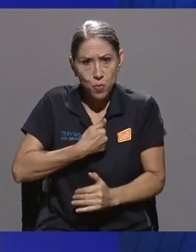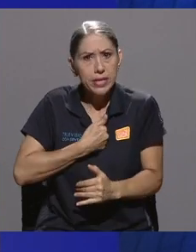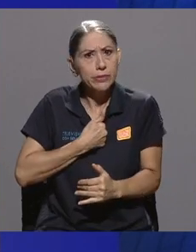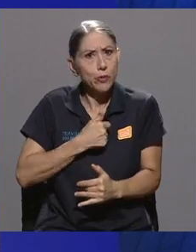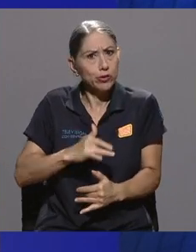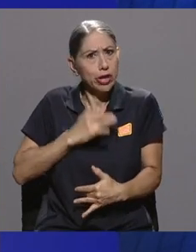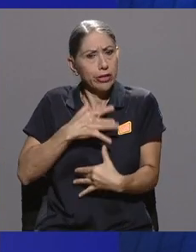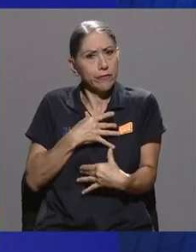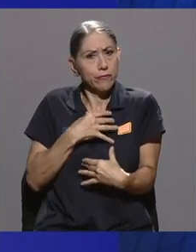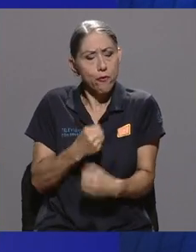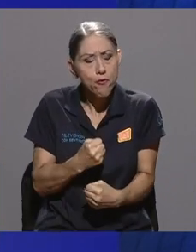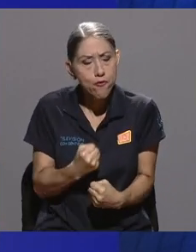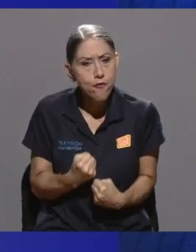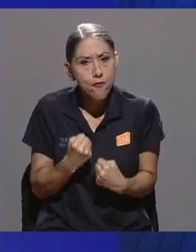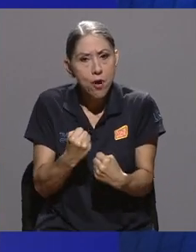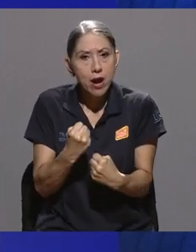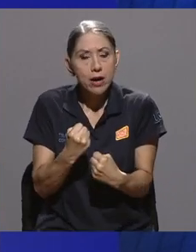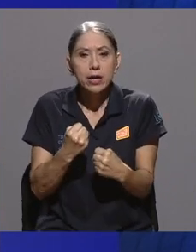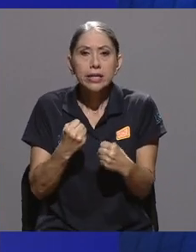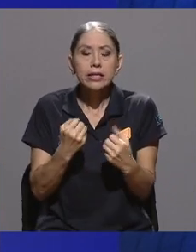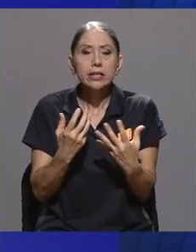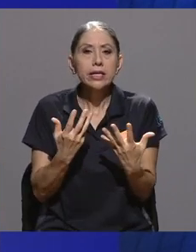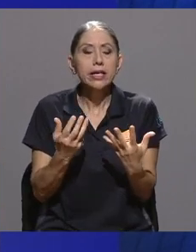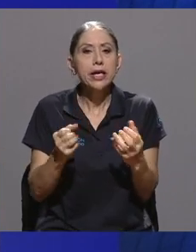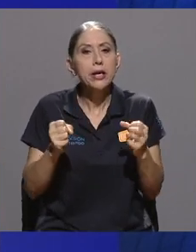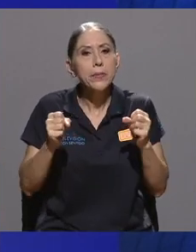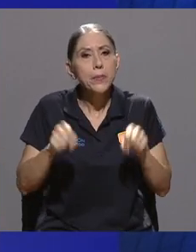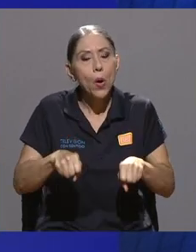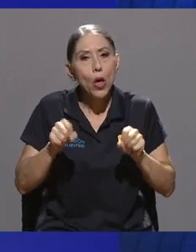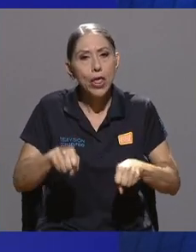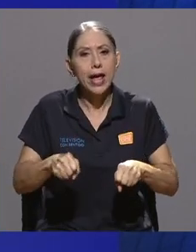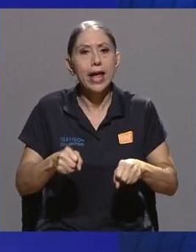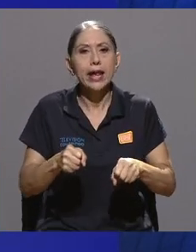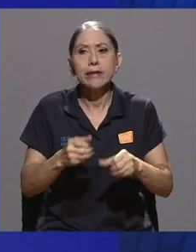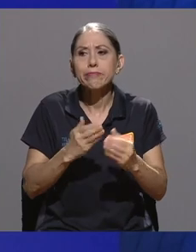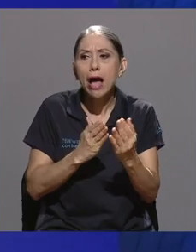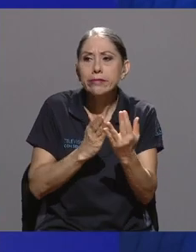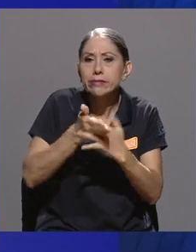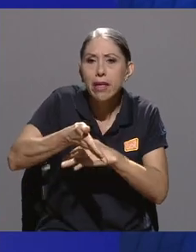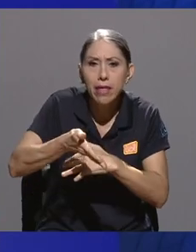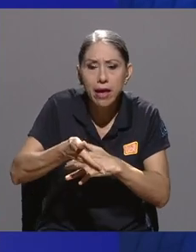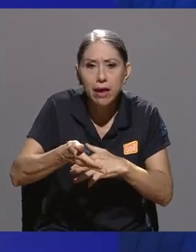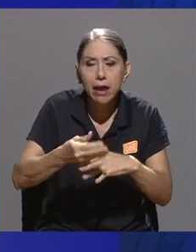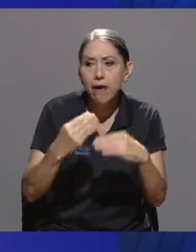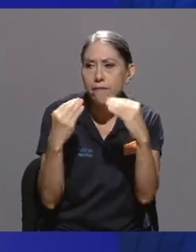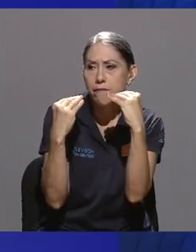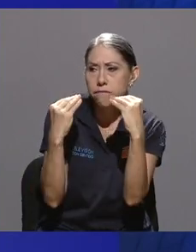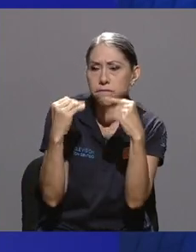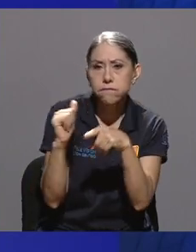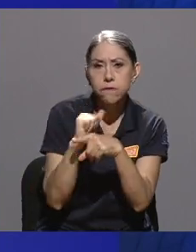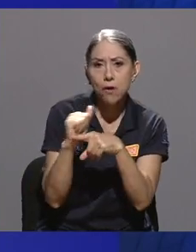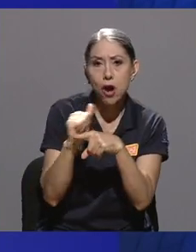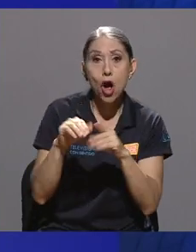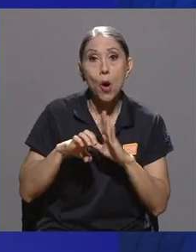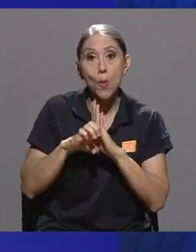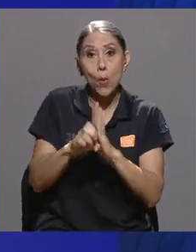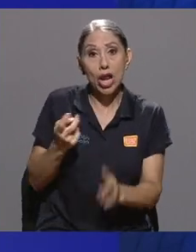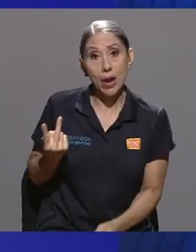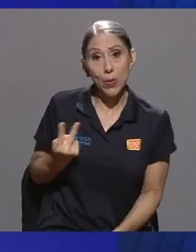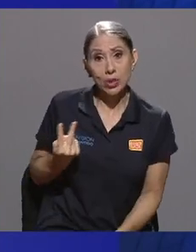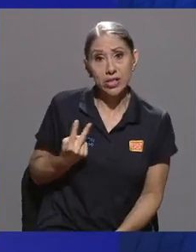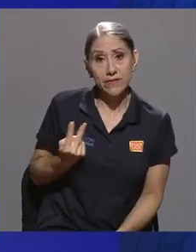y por poder acceder a formaciones, ¿verdad? En el caso, por ejemplo, Steve y yo